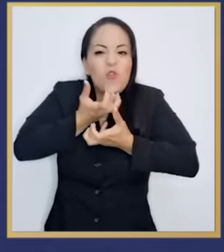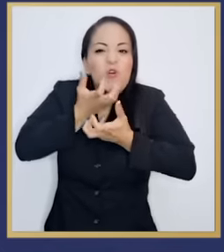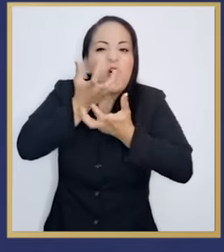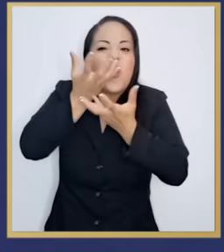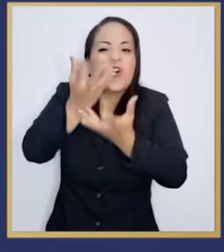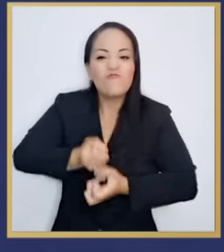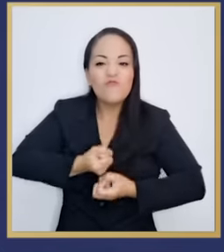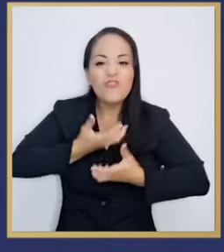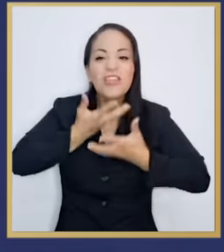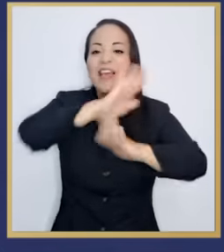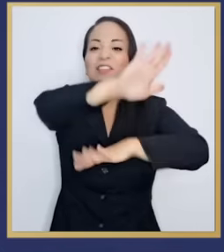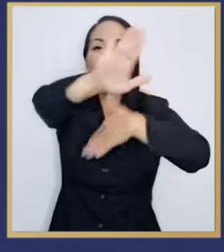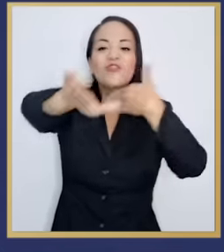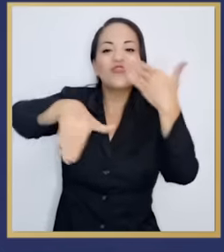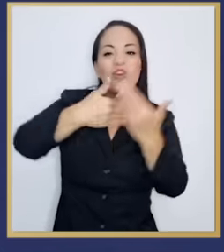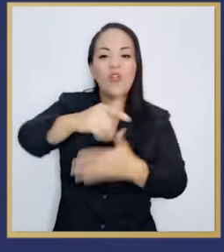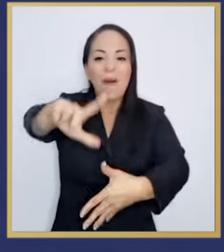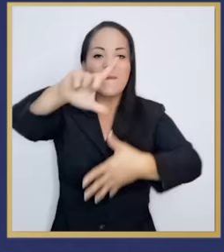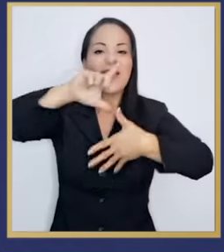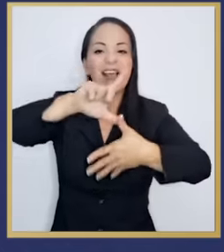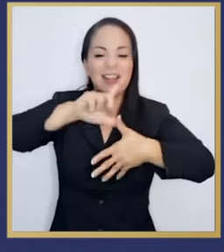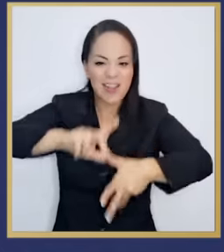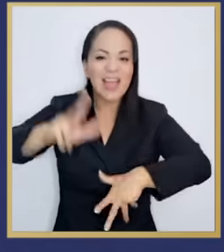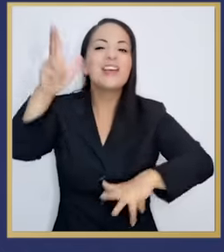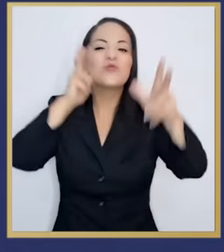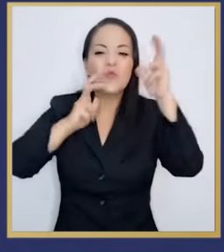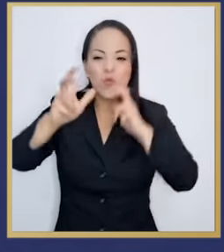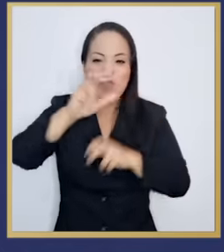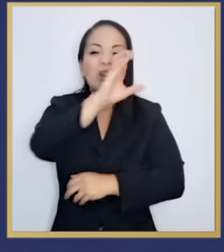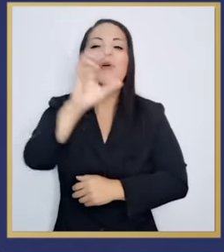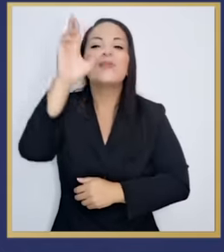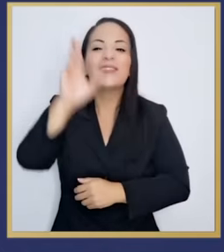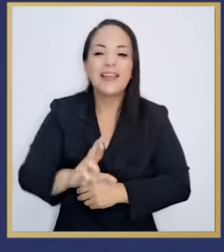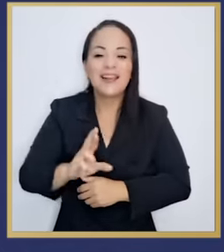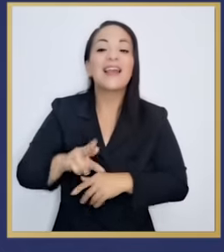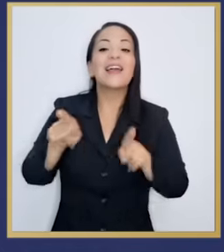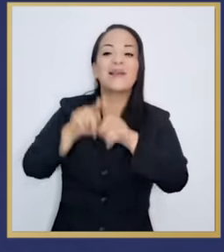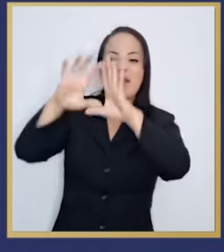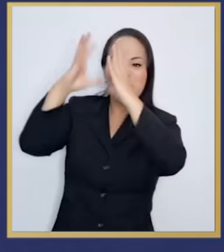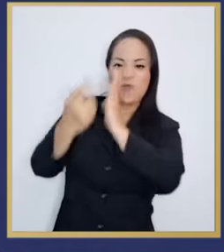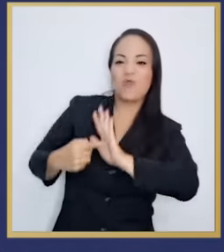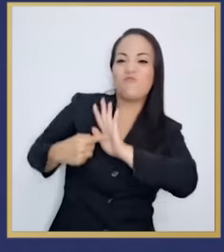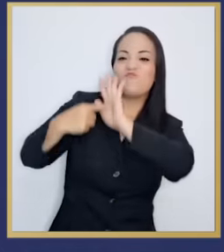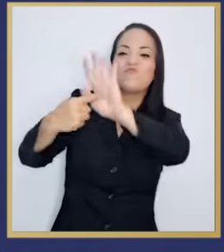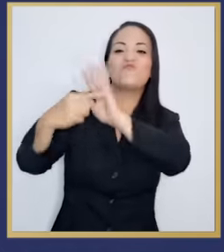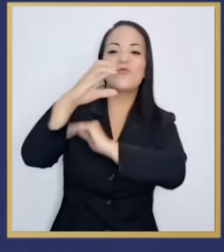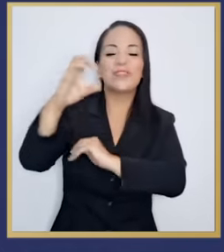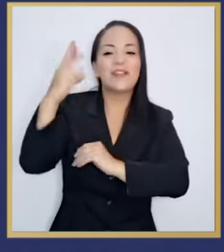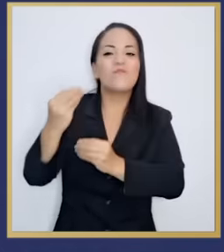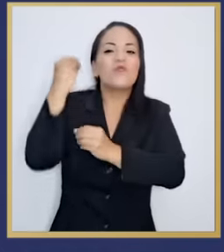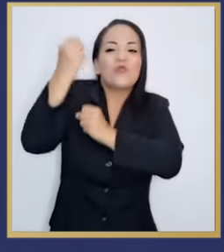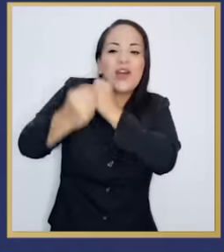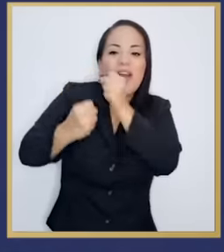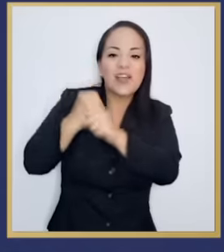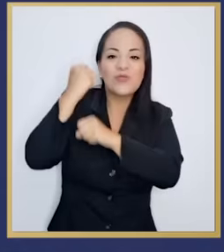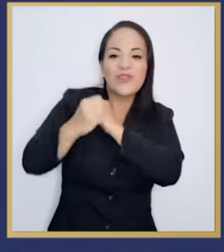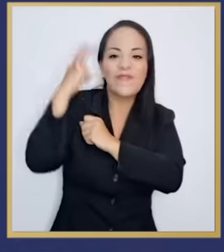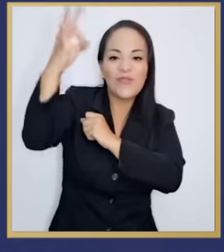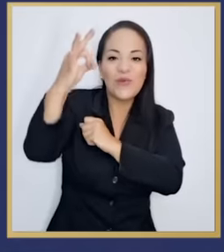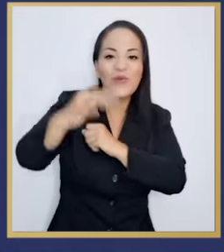toda América Latina y en todo el mundo, por décadas por venir.